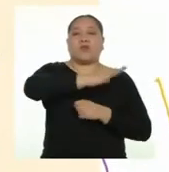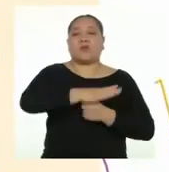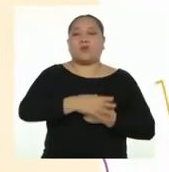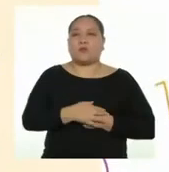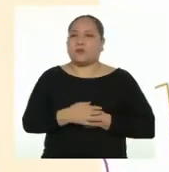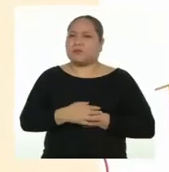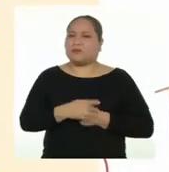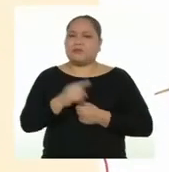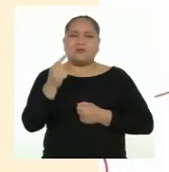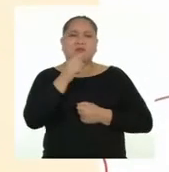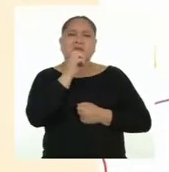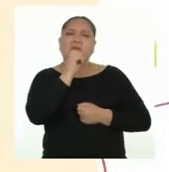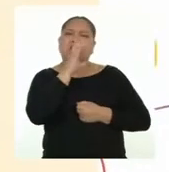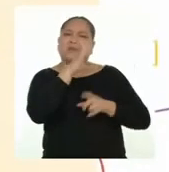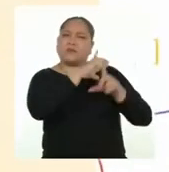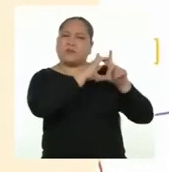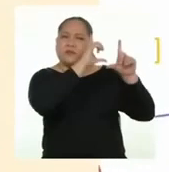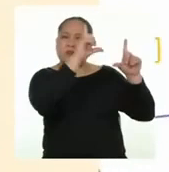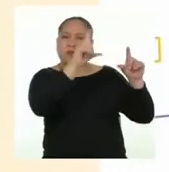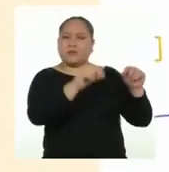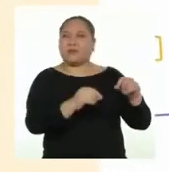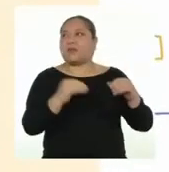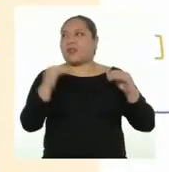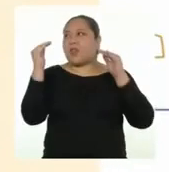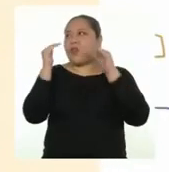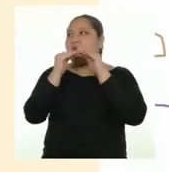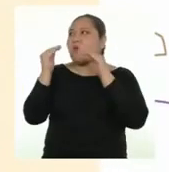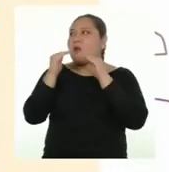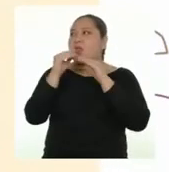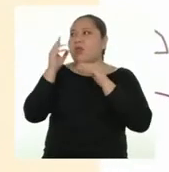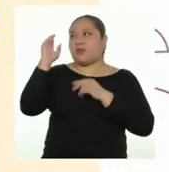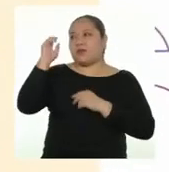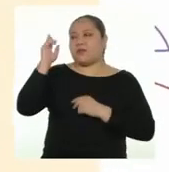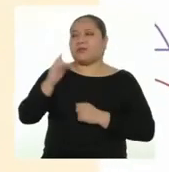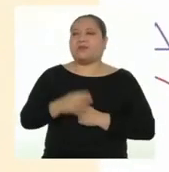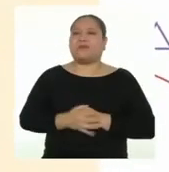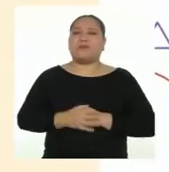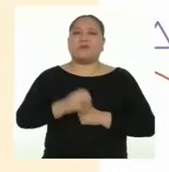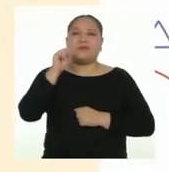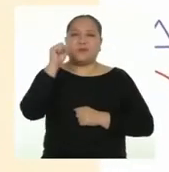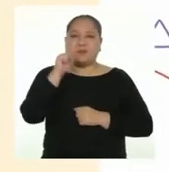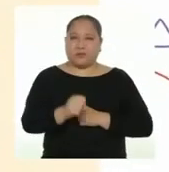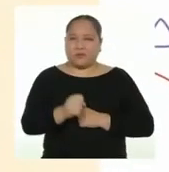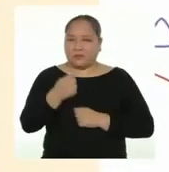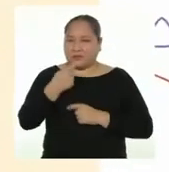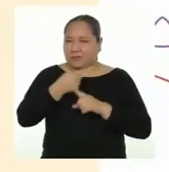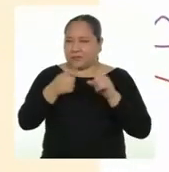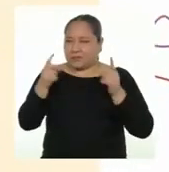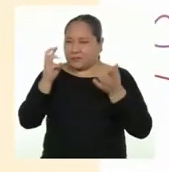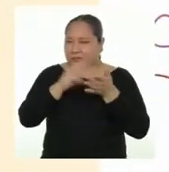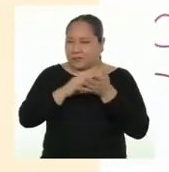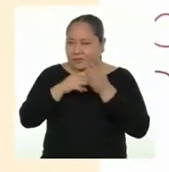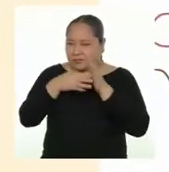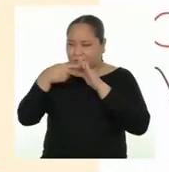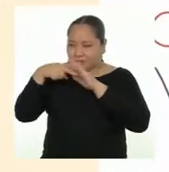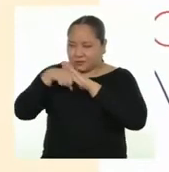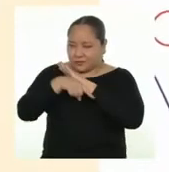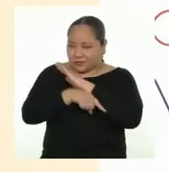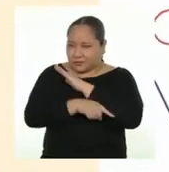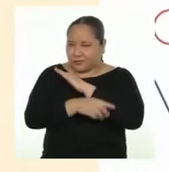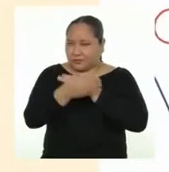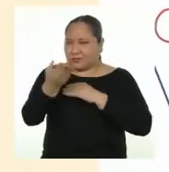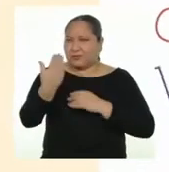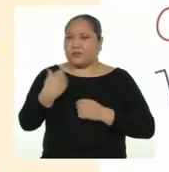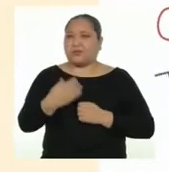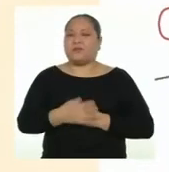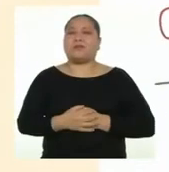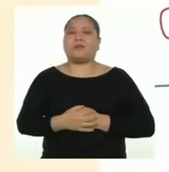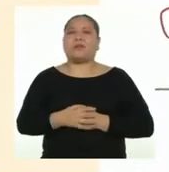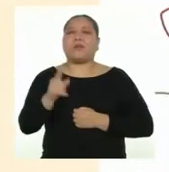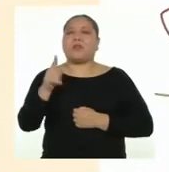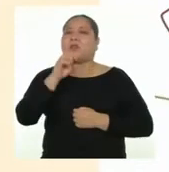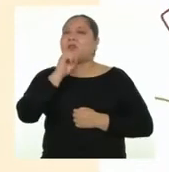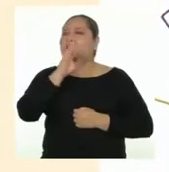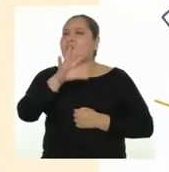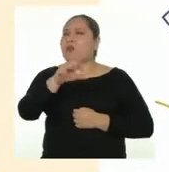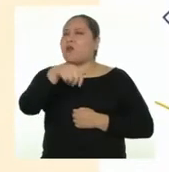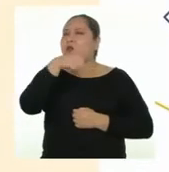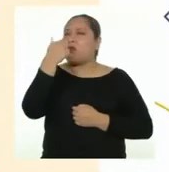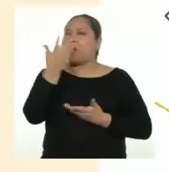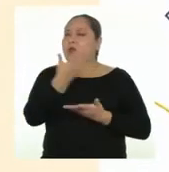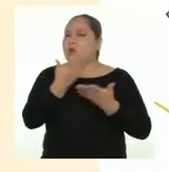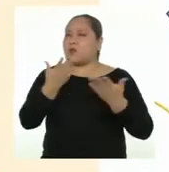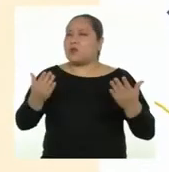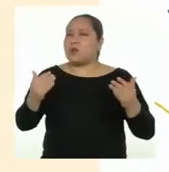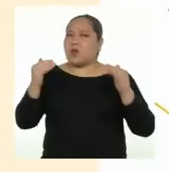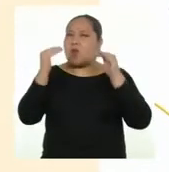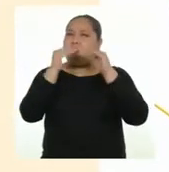Yanira. ¿De qué habla este párrafo? Sobre la igualdad, profesora. Sí, pero seamos un poco más específicos. ¿No nos habla de otras